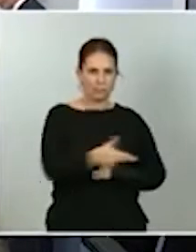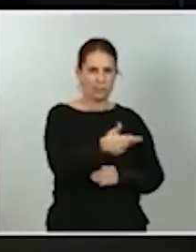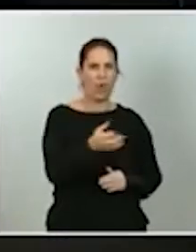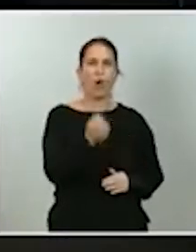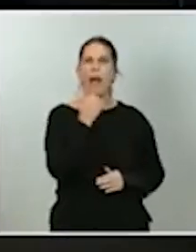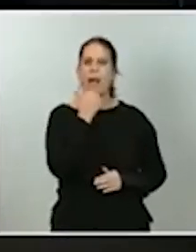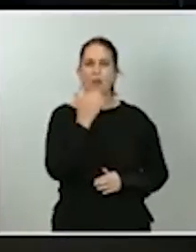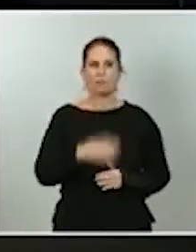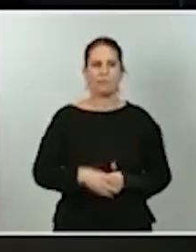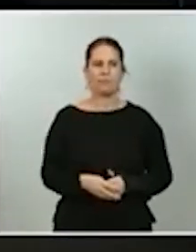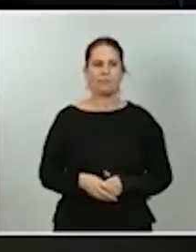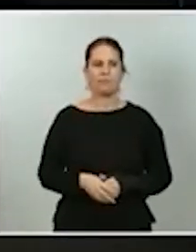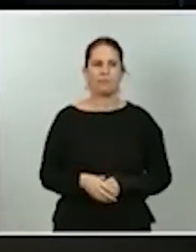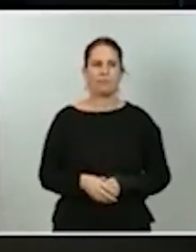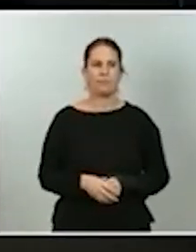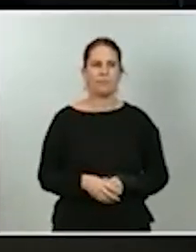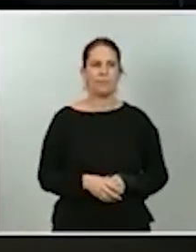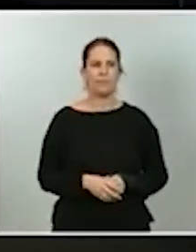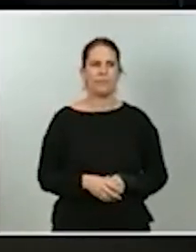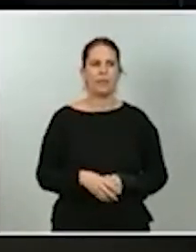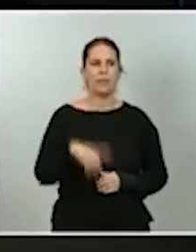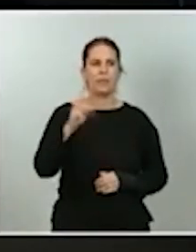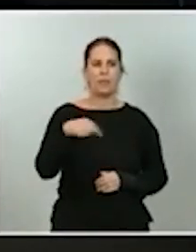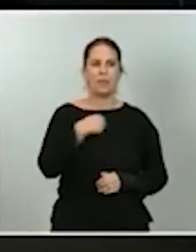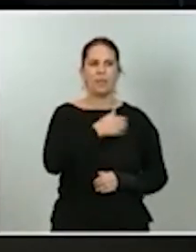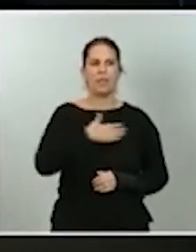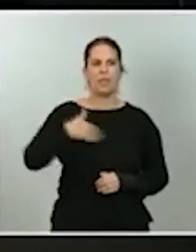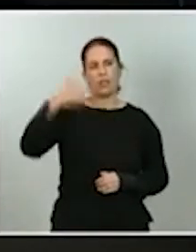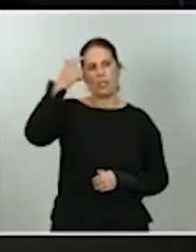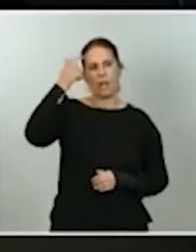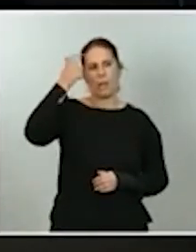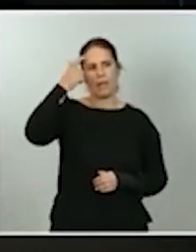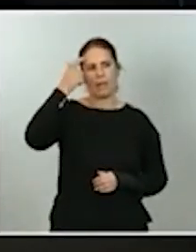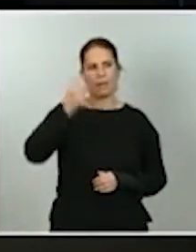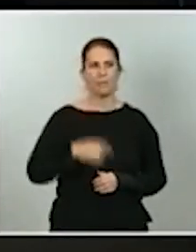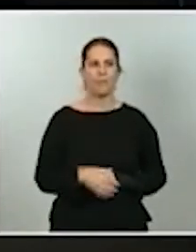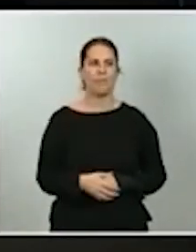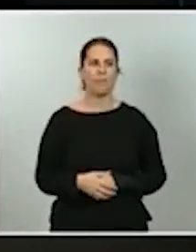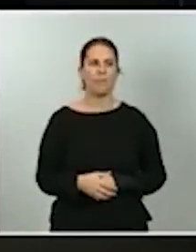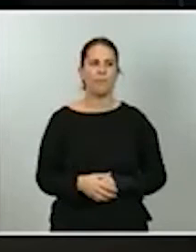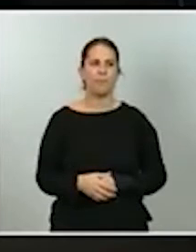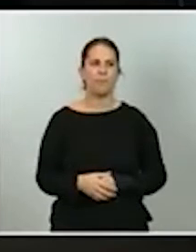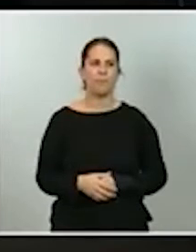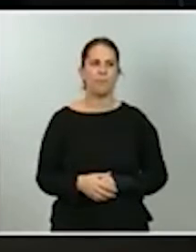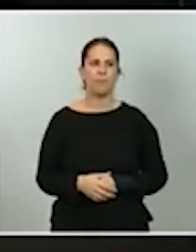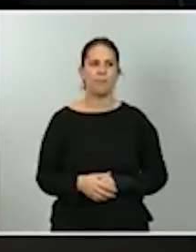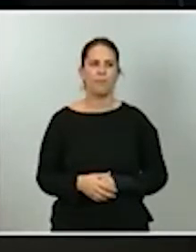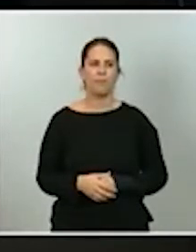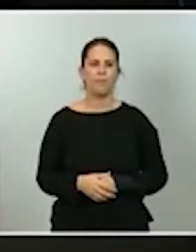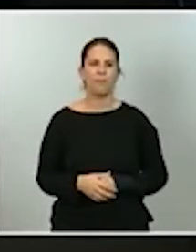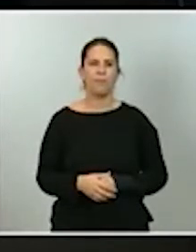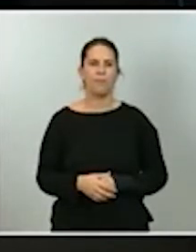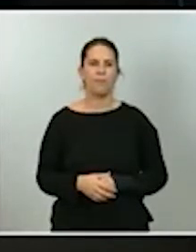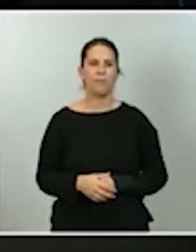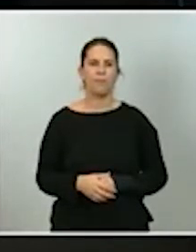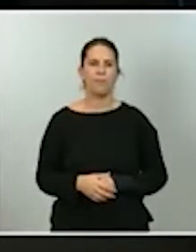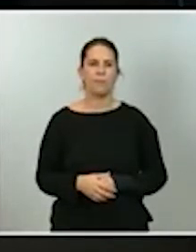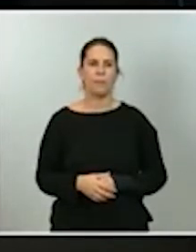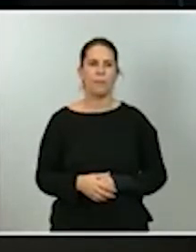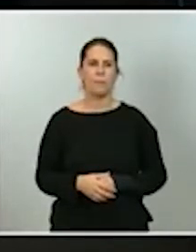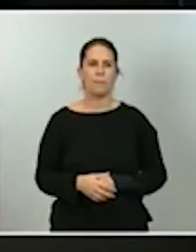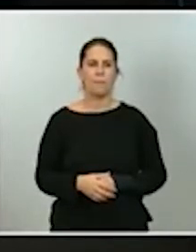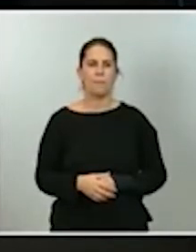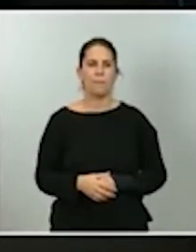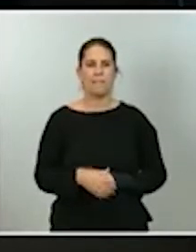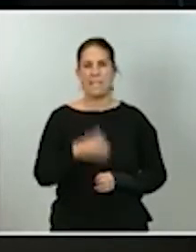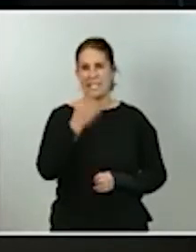También quería saber si vislumbra que está siendo fallida la coordinación